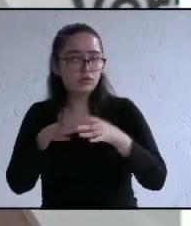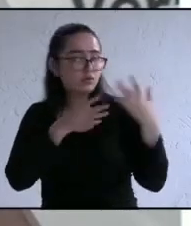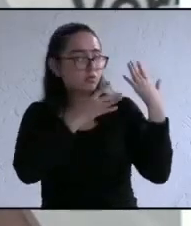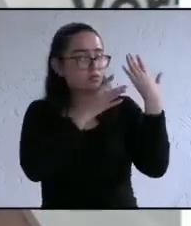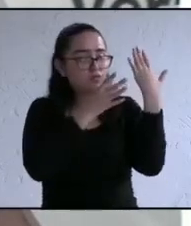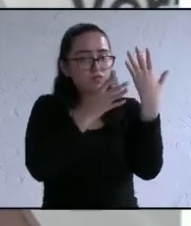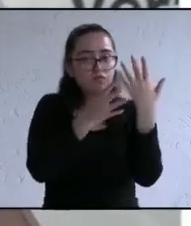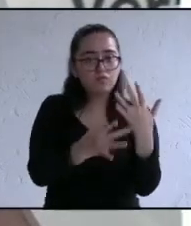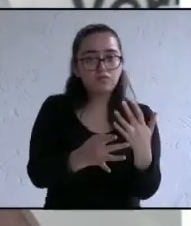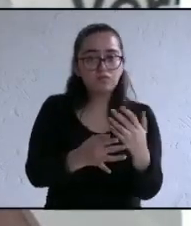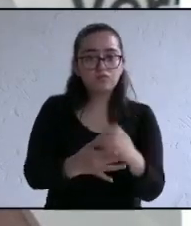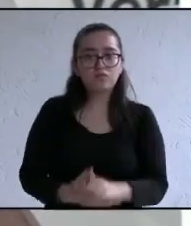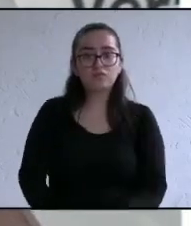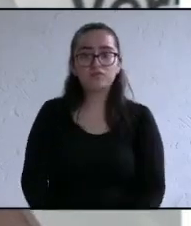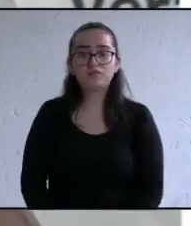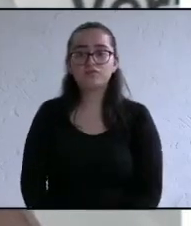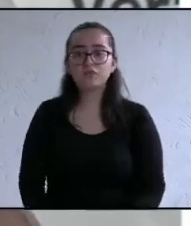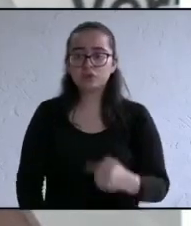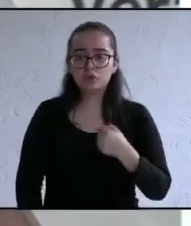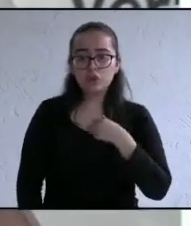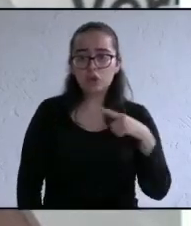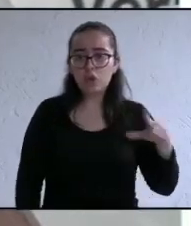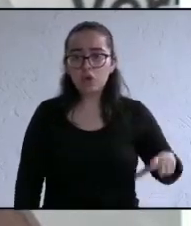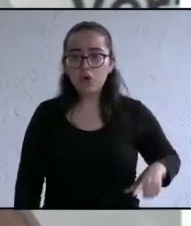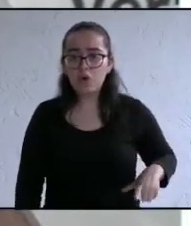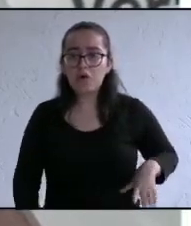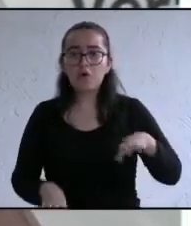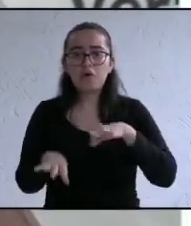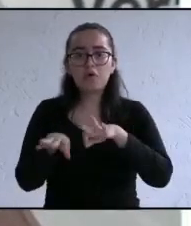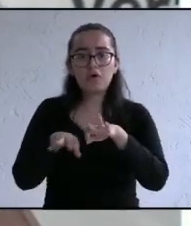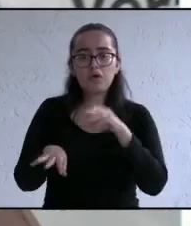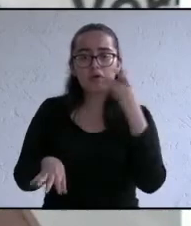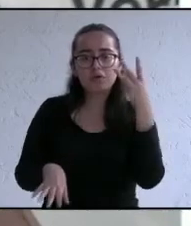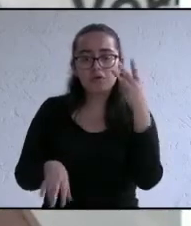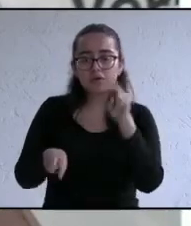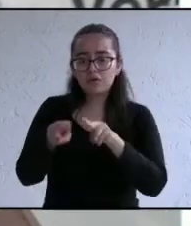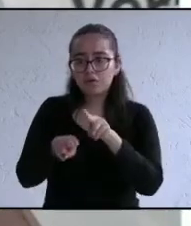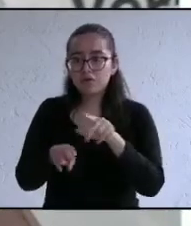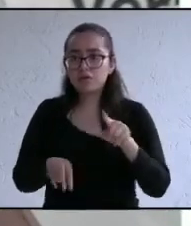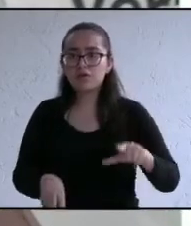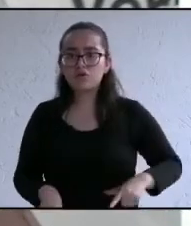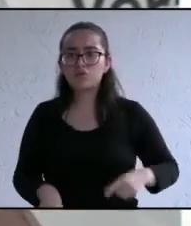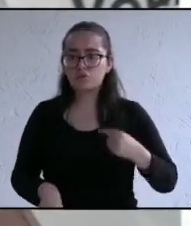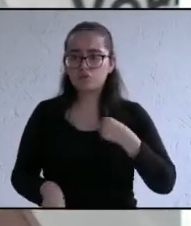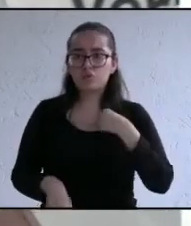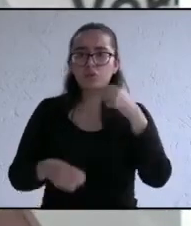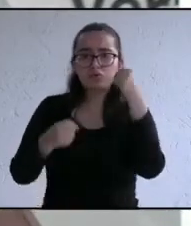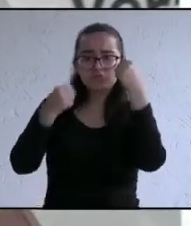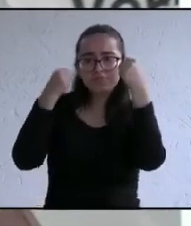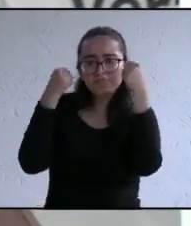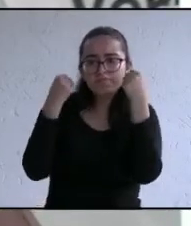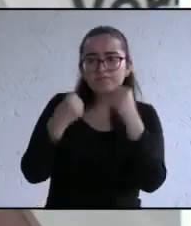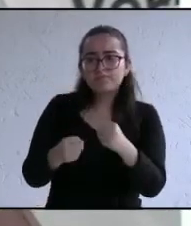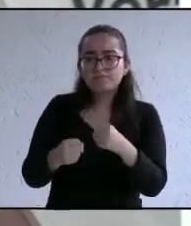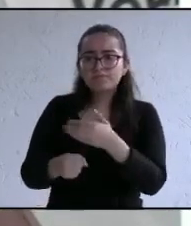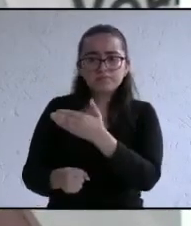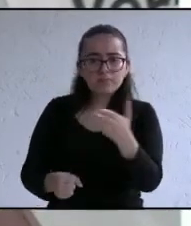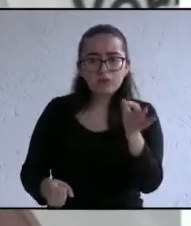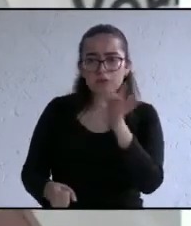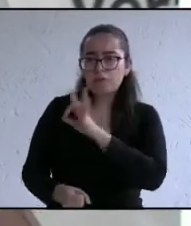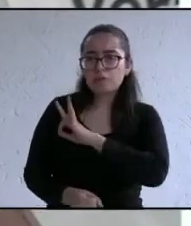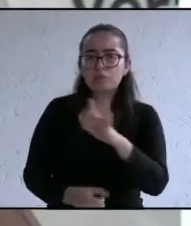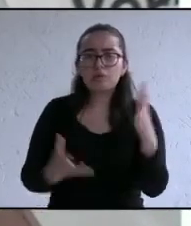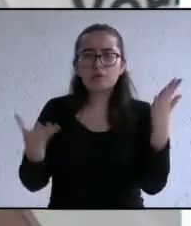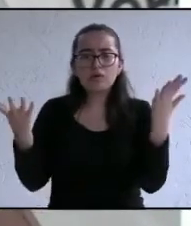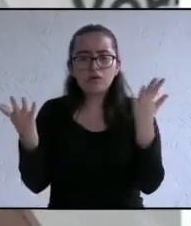ser servidor público y haber trabajado en los tres niveles de gobierno me da la seguridad para poder sacar adelante a